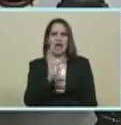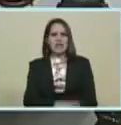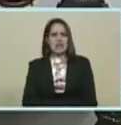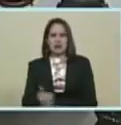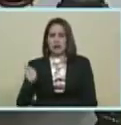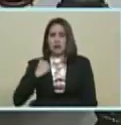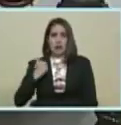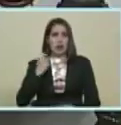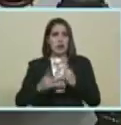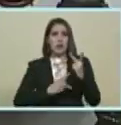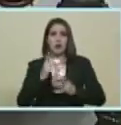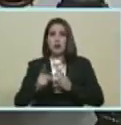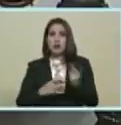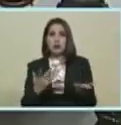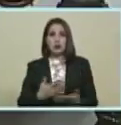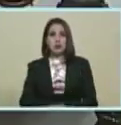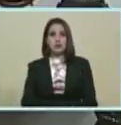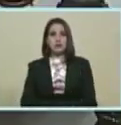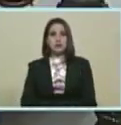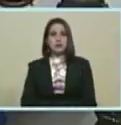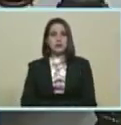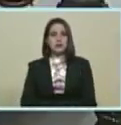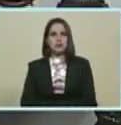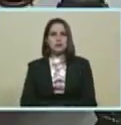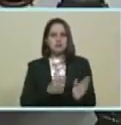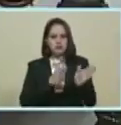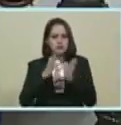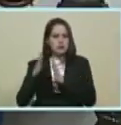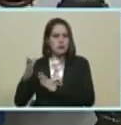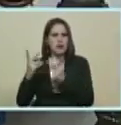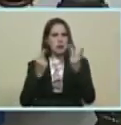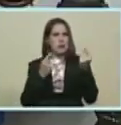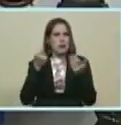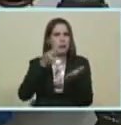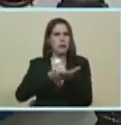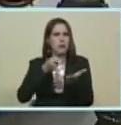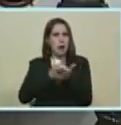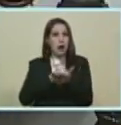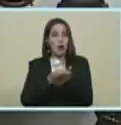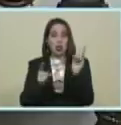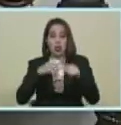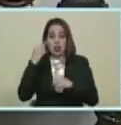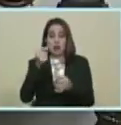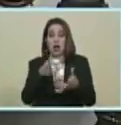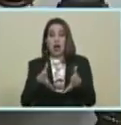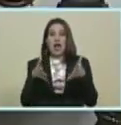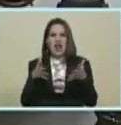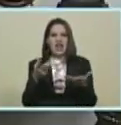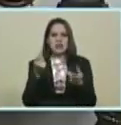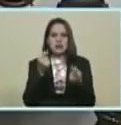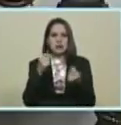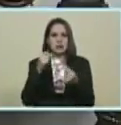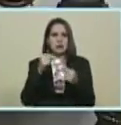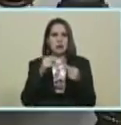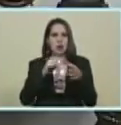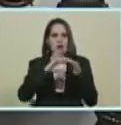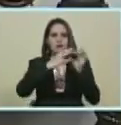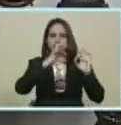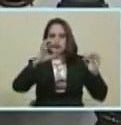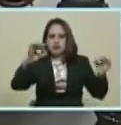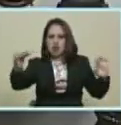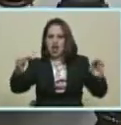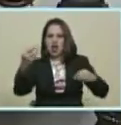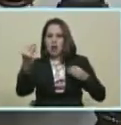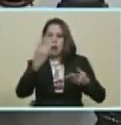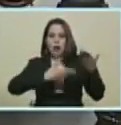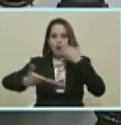cualquier producto La estructura De costo Y después Sacar la ganancia La cadena De comercialización